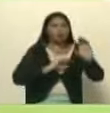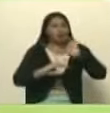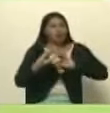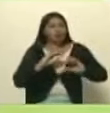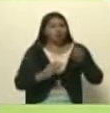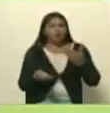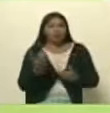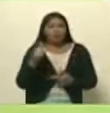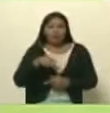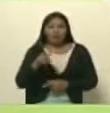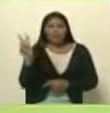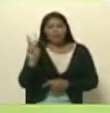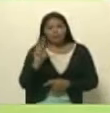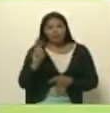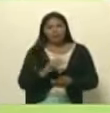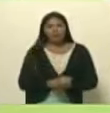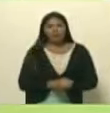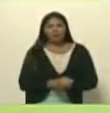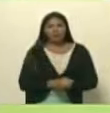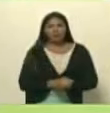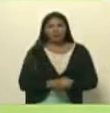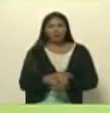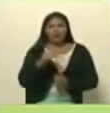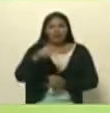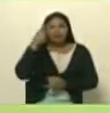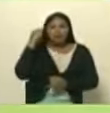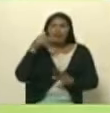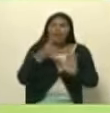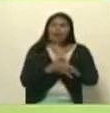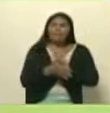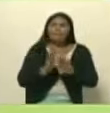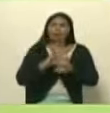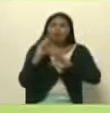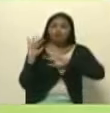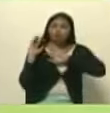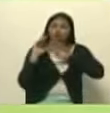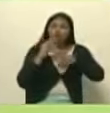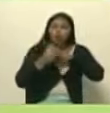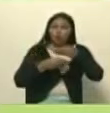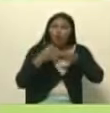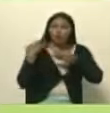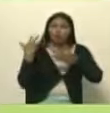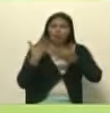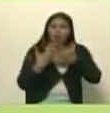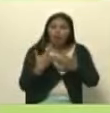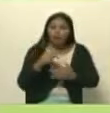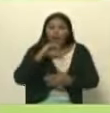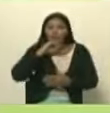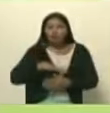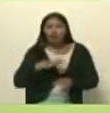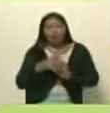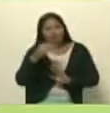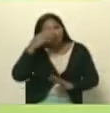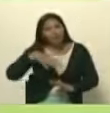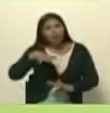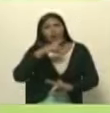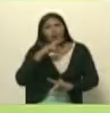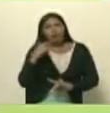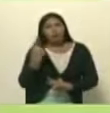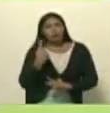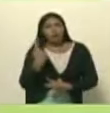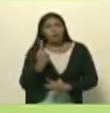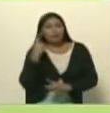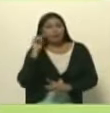aquí en Venezuela y en esta fecha por todo el hecho emblemático de que el pueblo no sólo